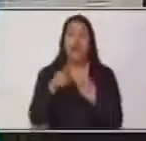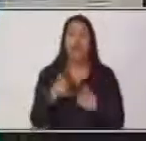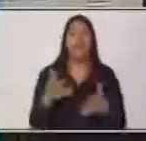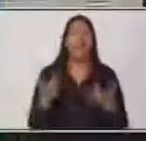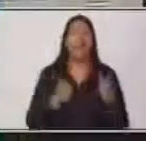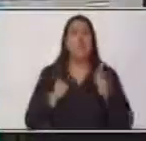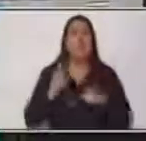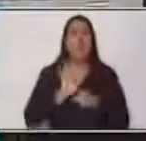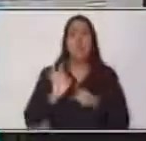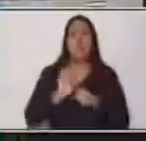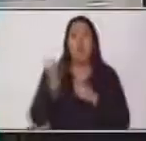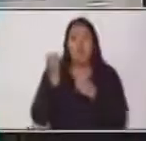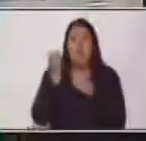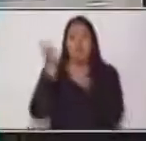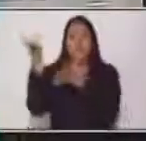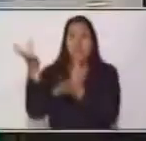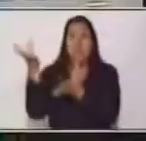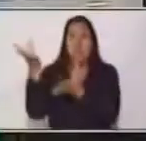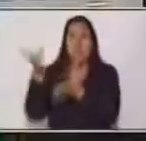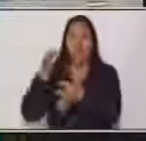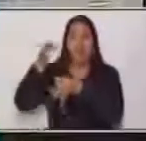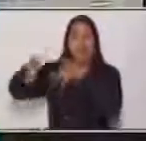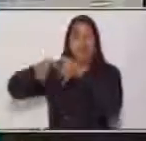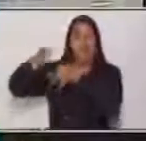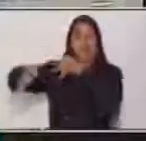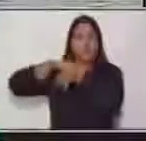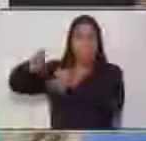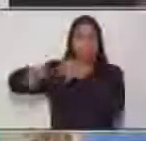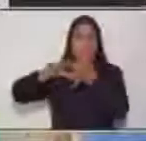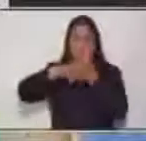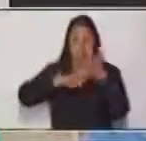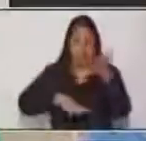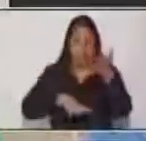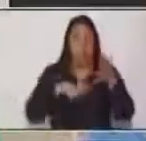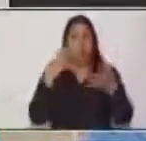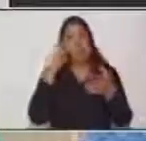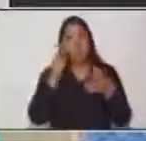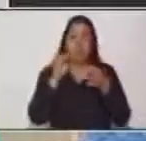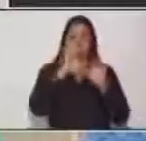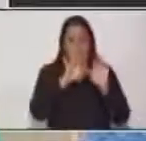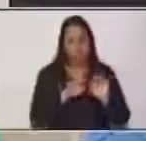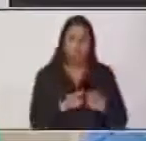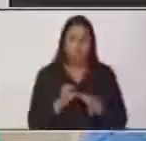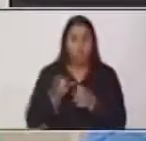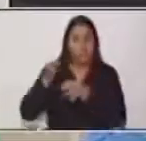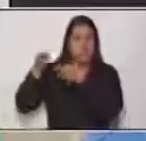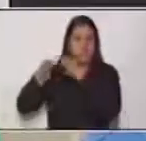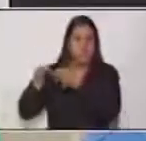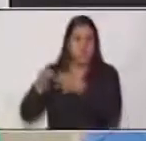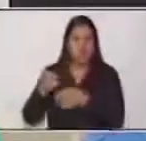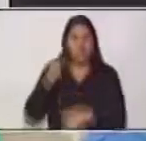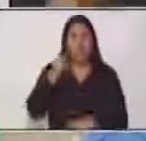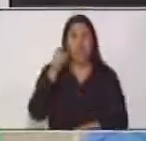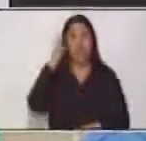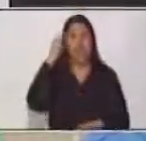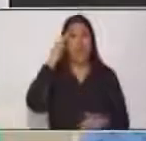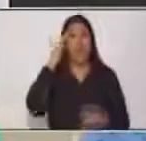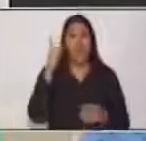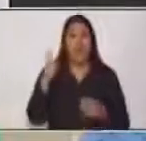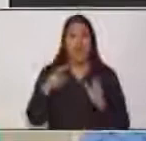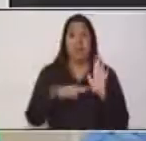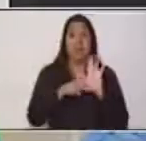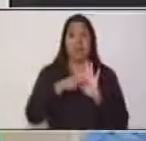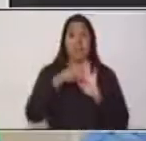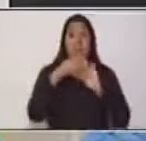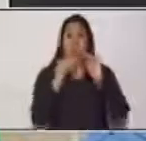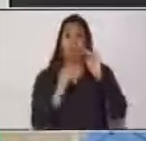mediante la explicación. Recordemos también que puede utilizar usted un nivel científico y tiene que